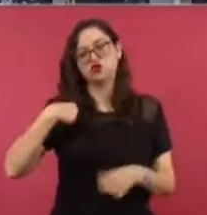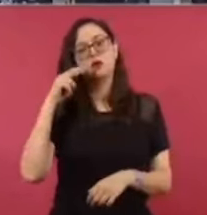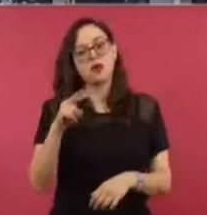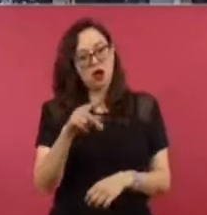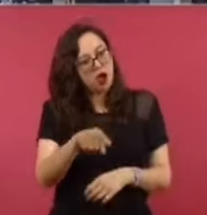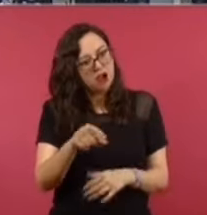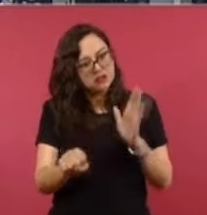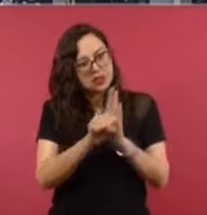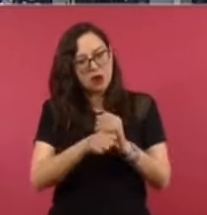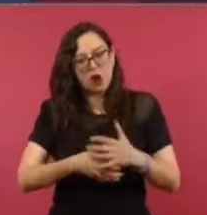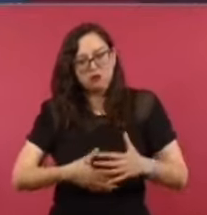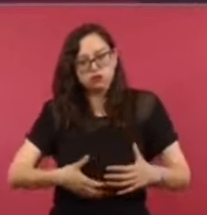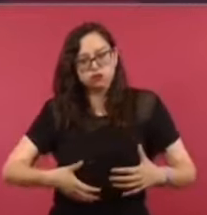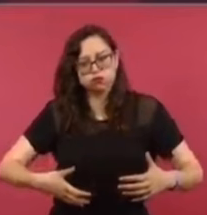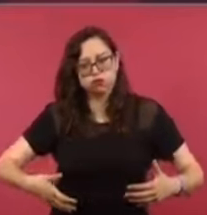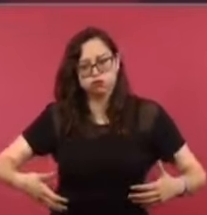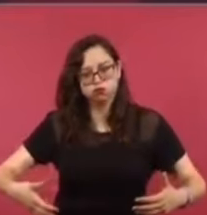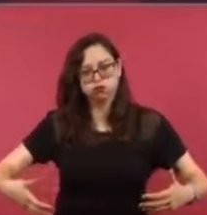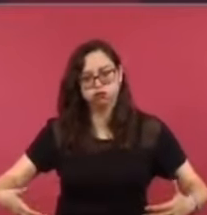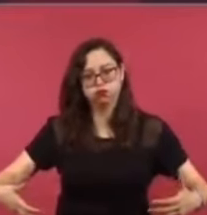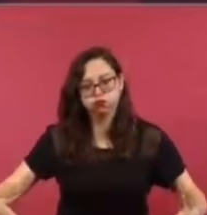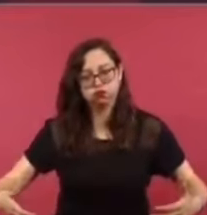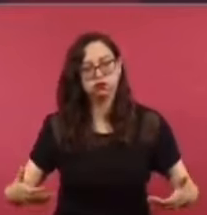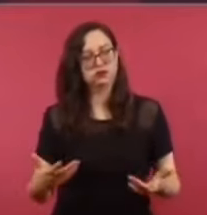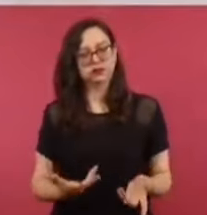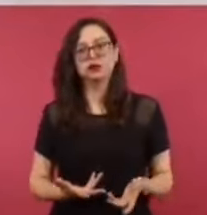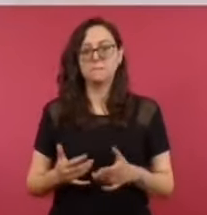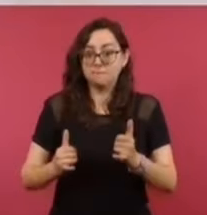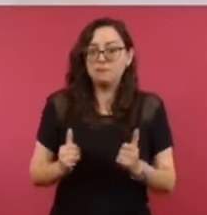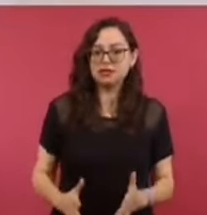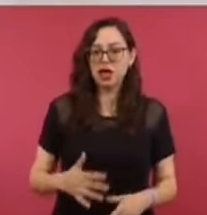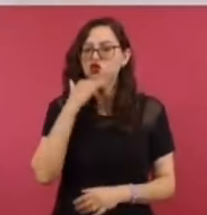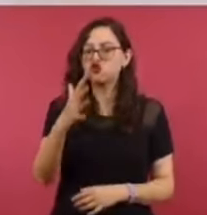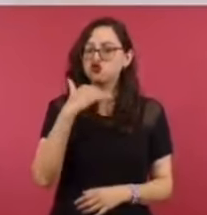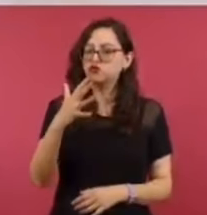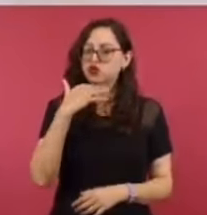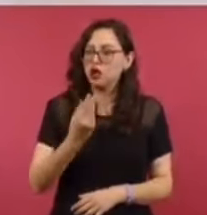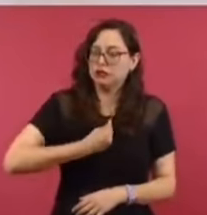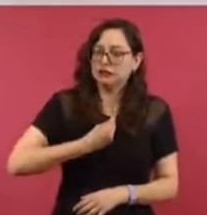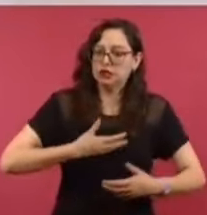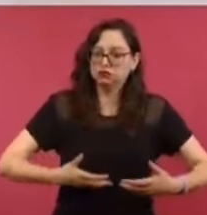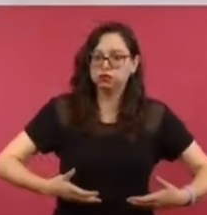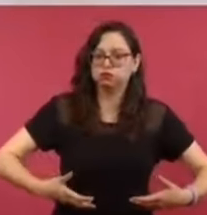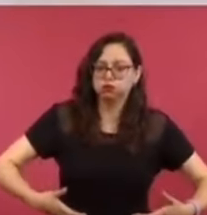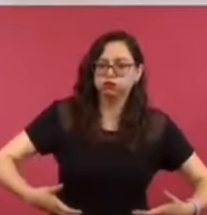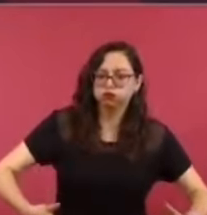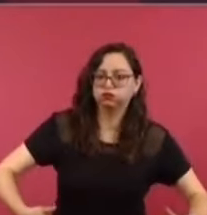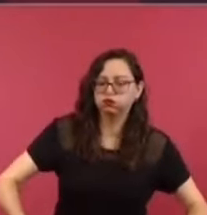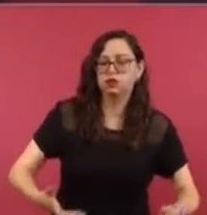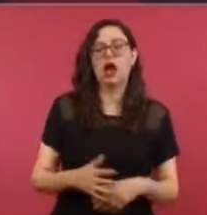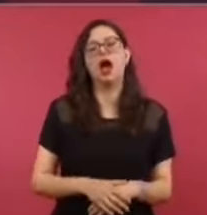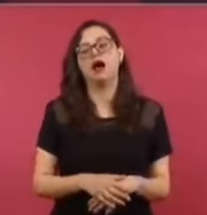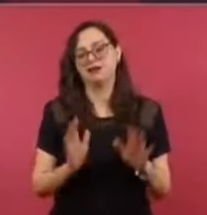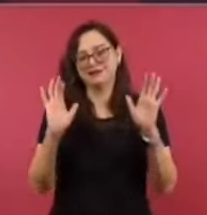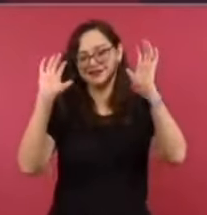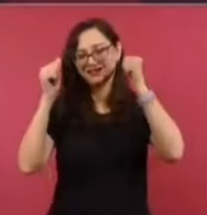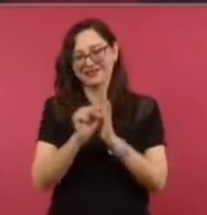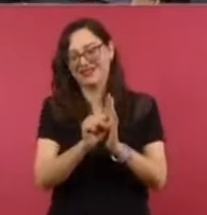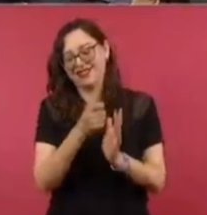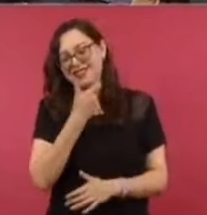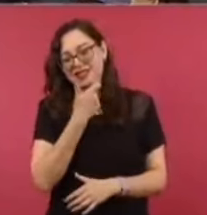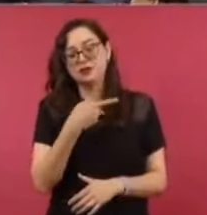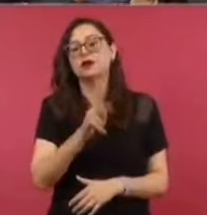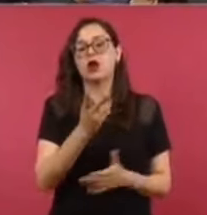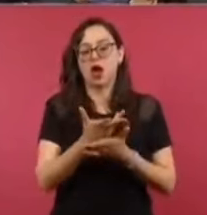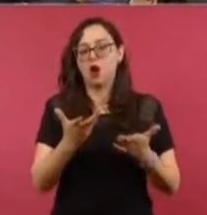de tanto que aguantaba la carga de corrupción que le echaban. Entonces, ya no lo veo así, pero de todas maneras,